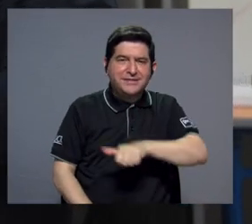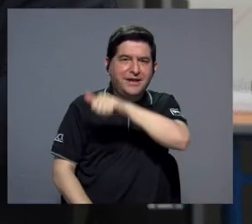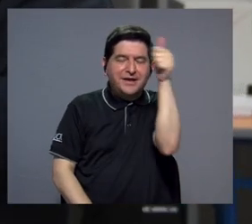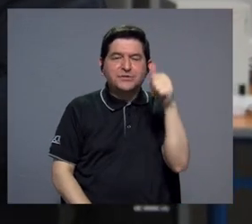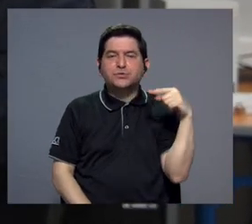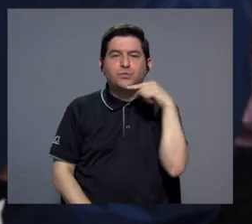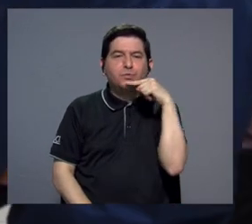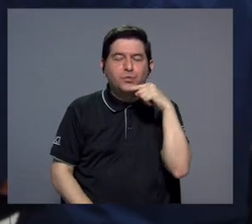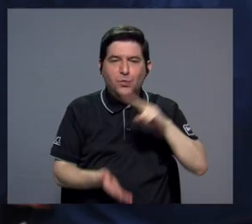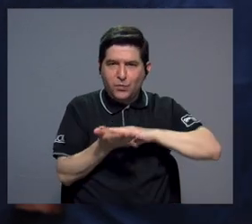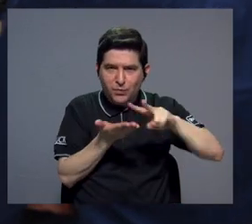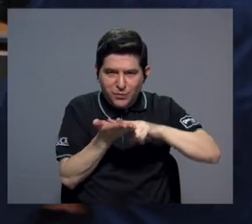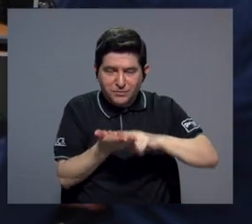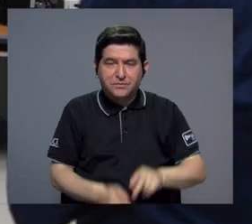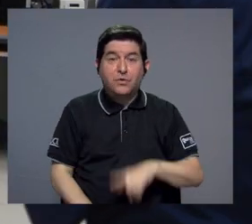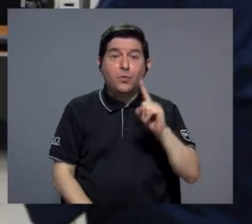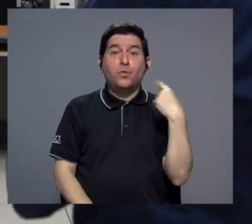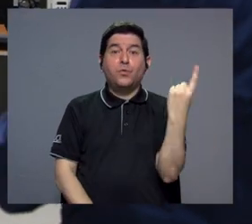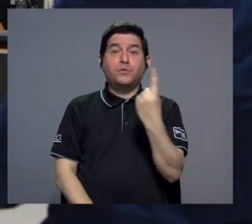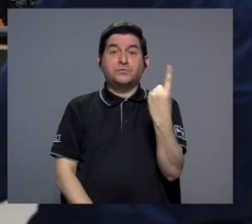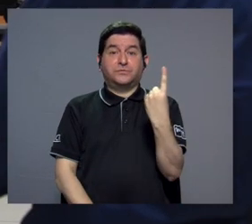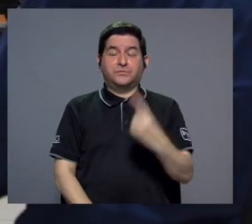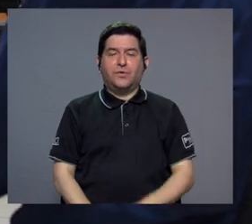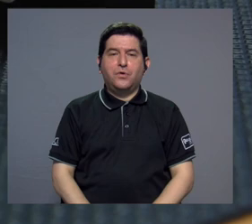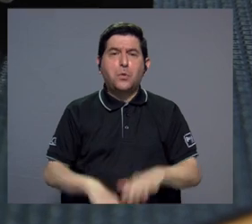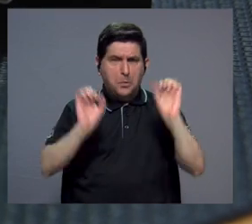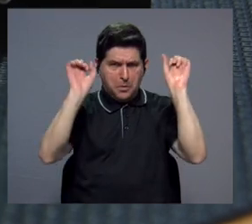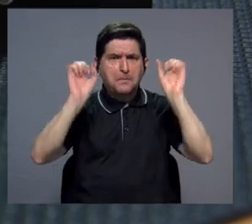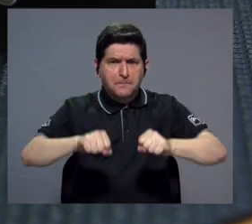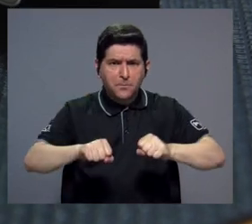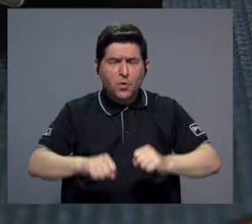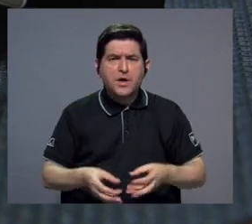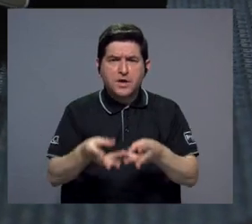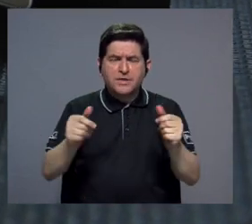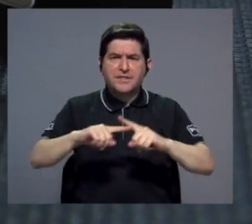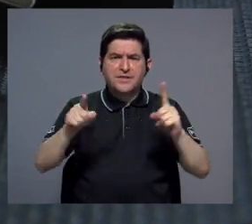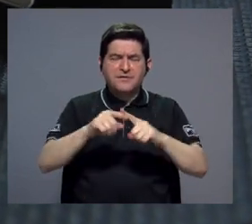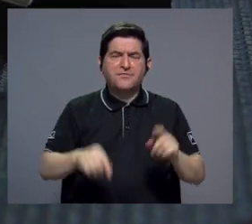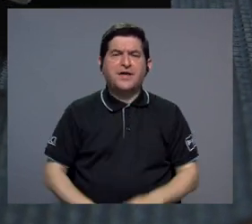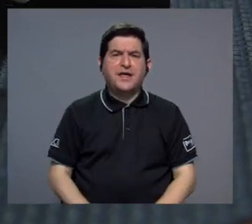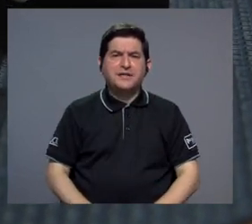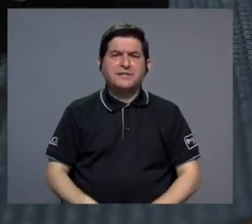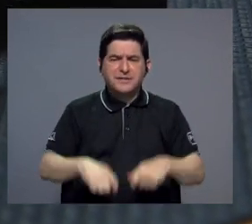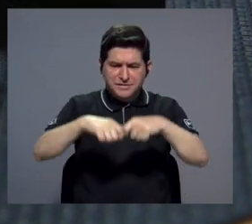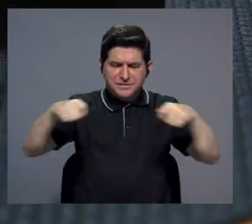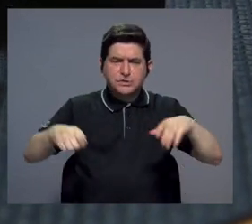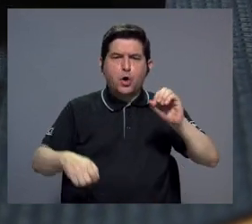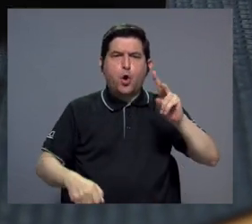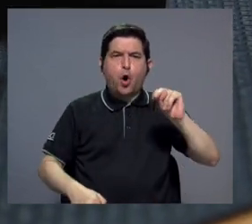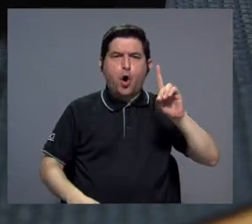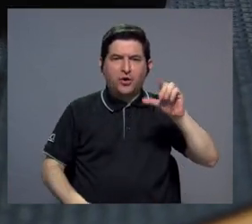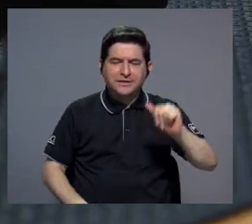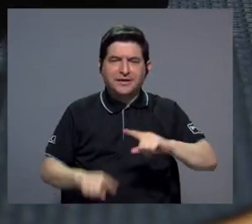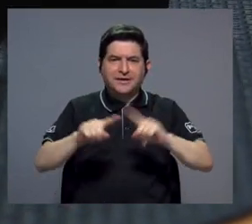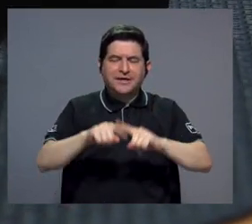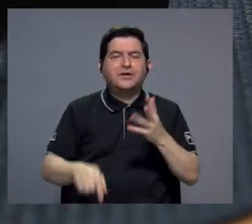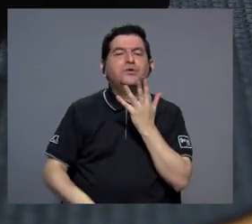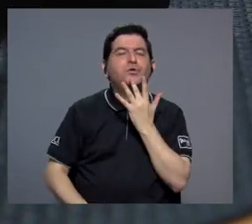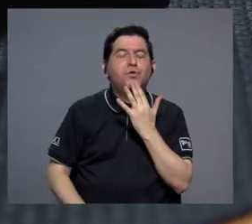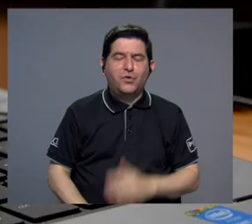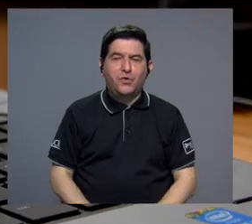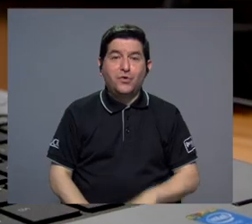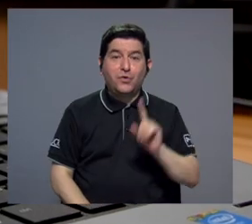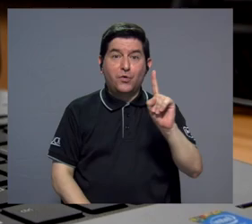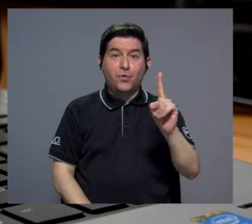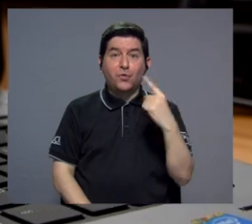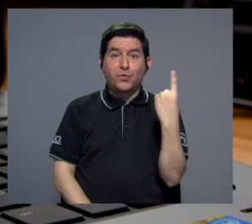azul, rojo, verde, etc., por un único láser que es capaz de generar diferentes longitudes de onda, diferentes